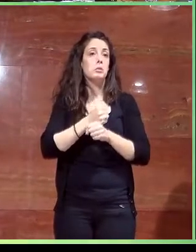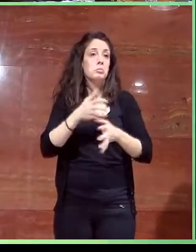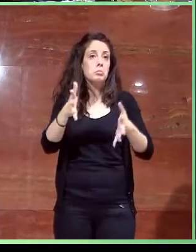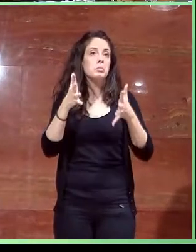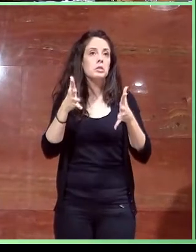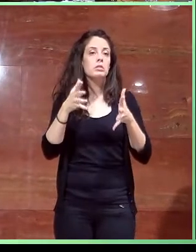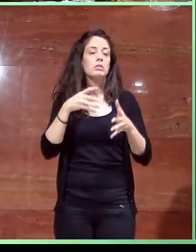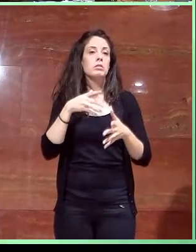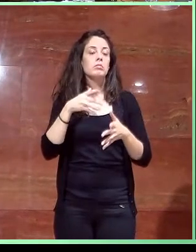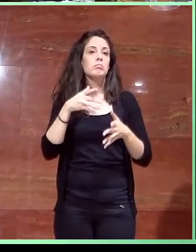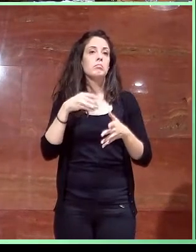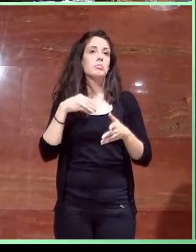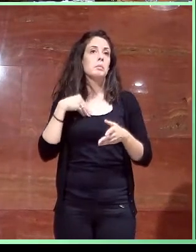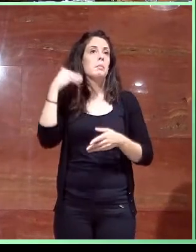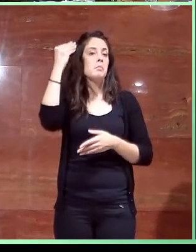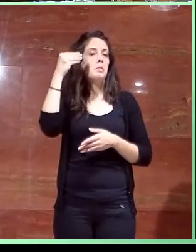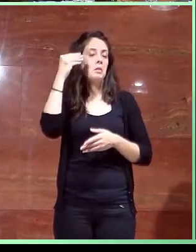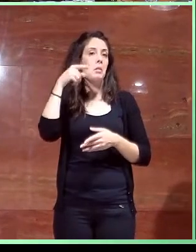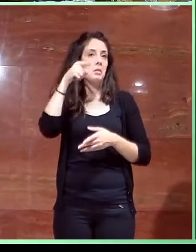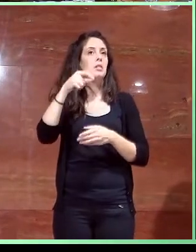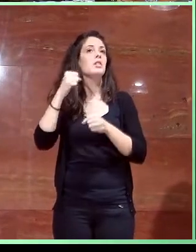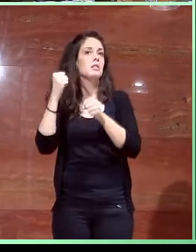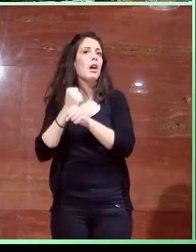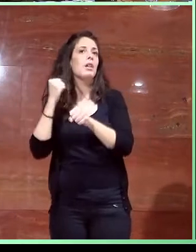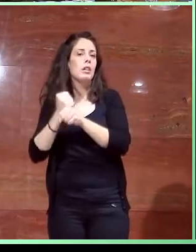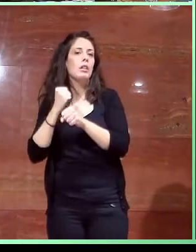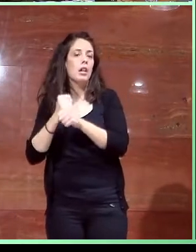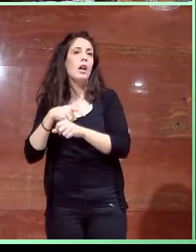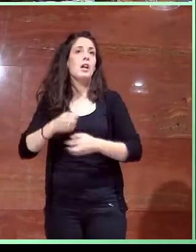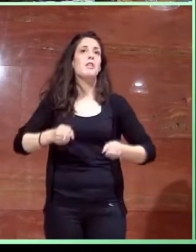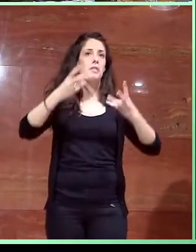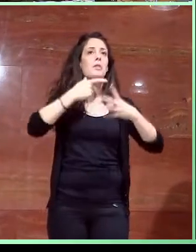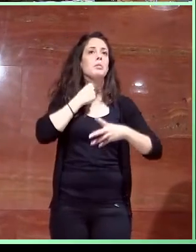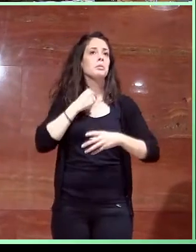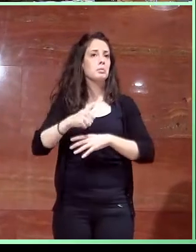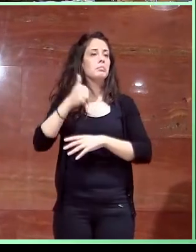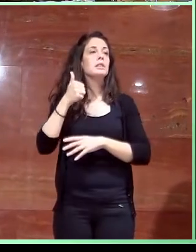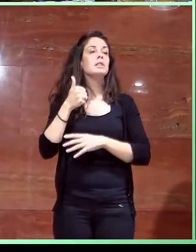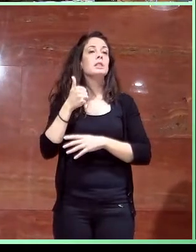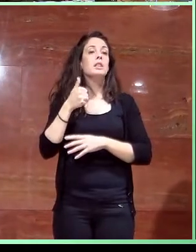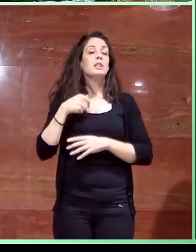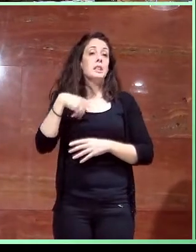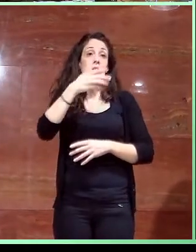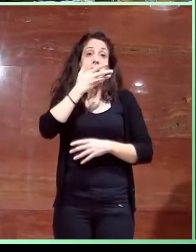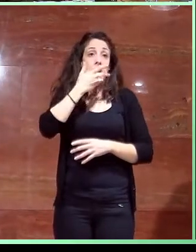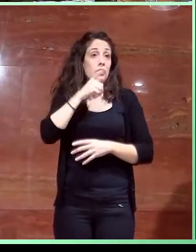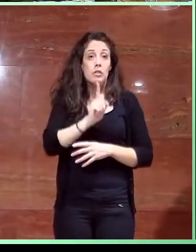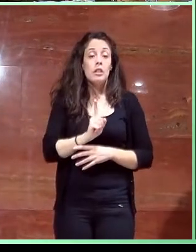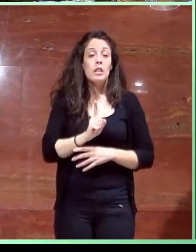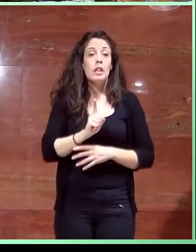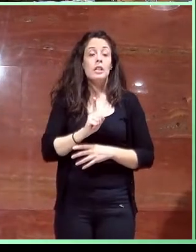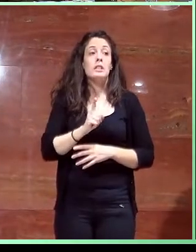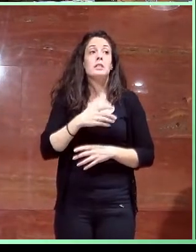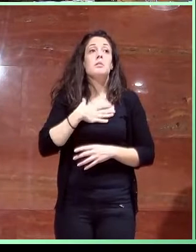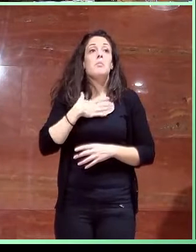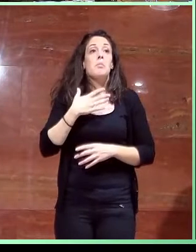parece, yo creo que cuanto más tiempo pasas ahí más te gusta el edificio. Si no lo conocéis, os recomiendo que en alguna ocasión, o bien en las